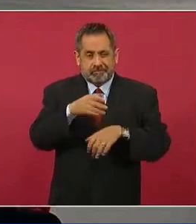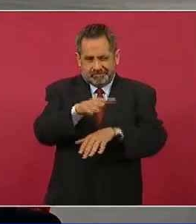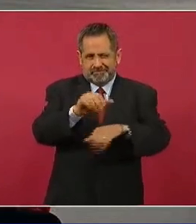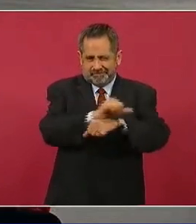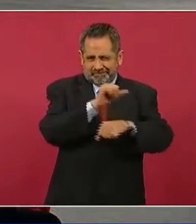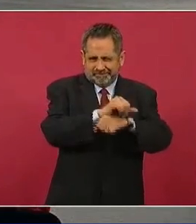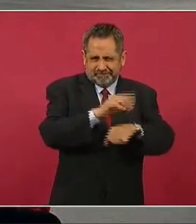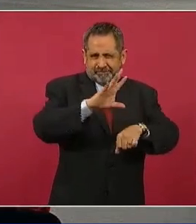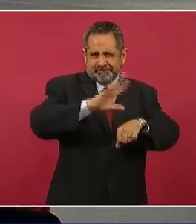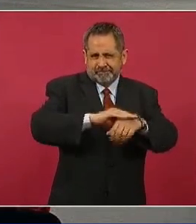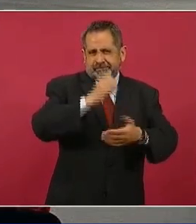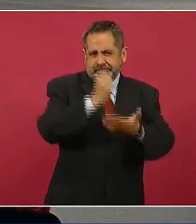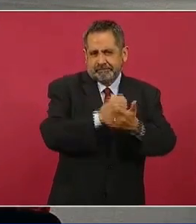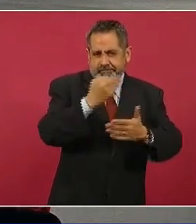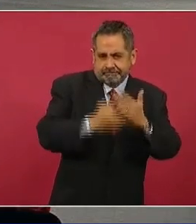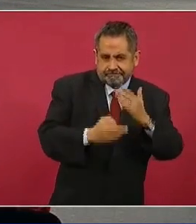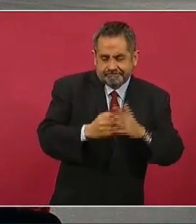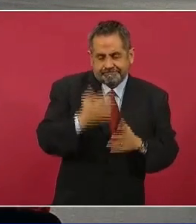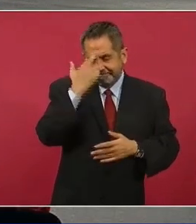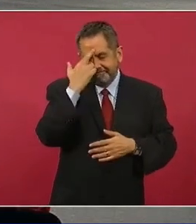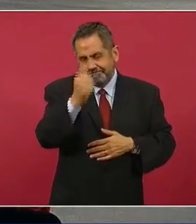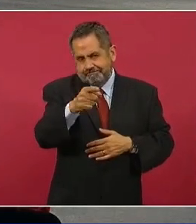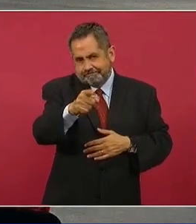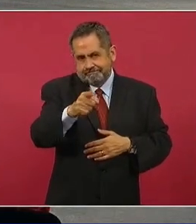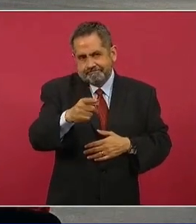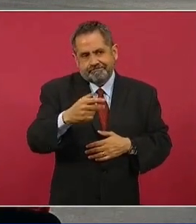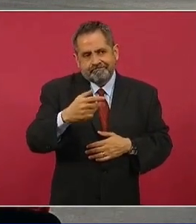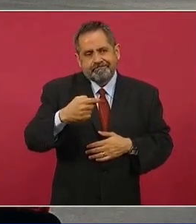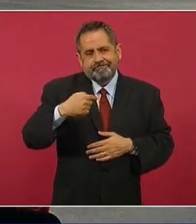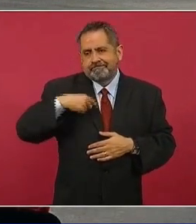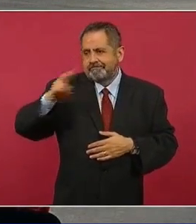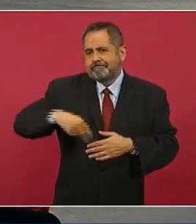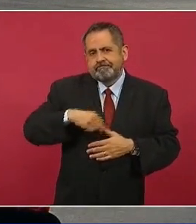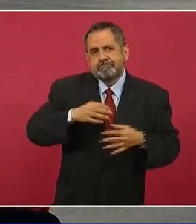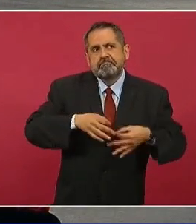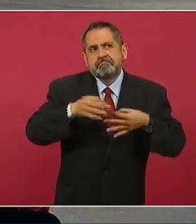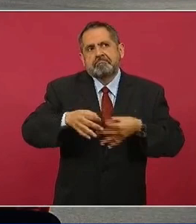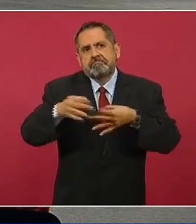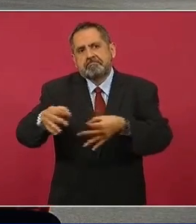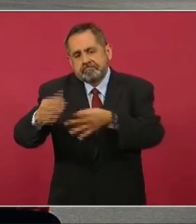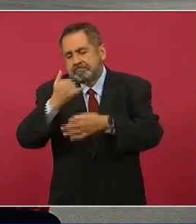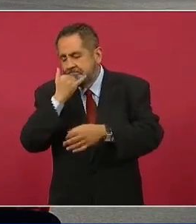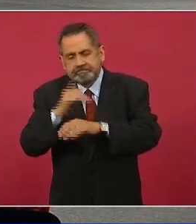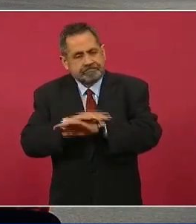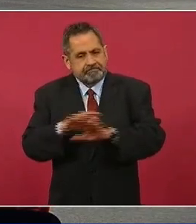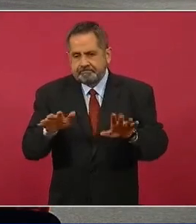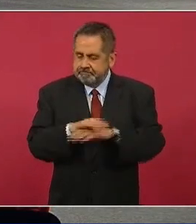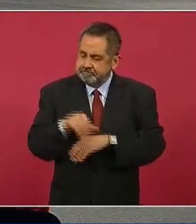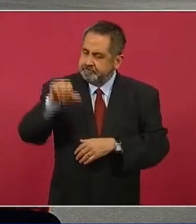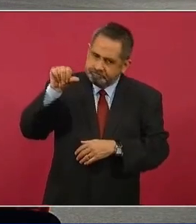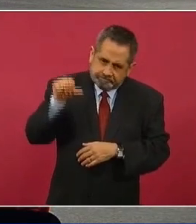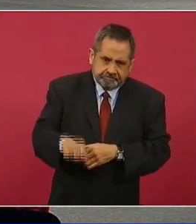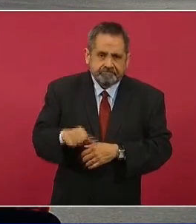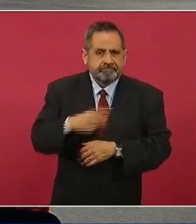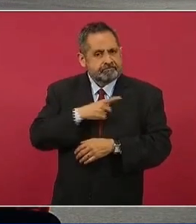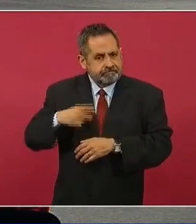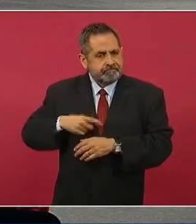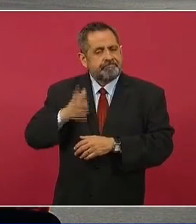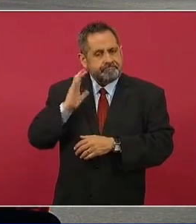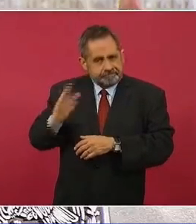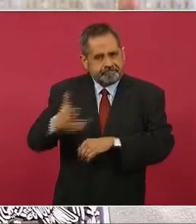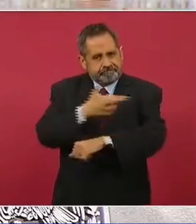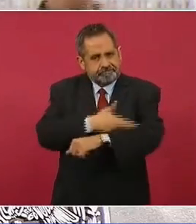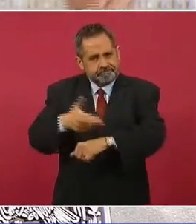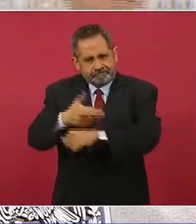con el tema y ya es para que se estuviese